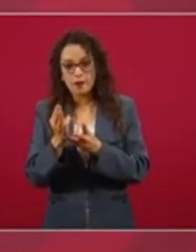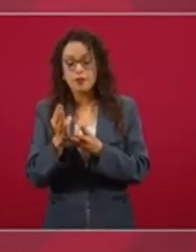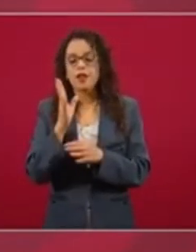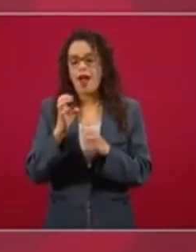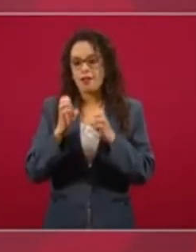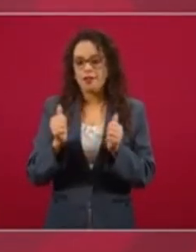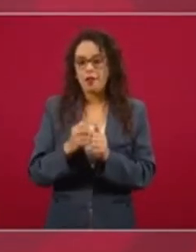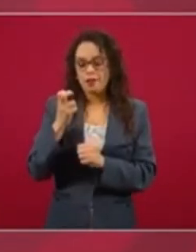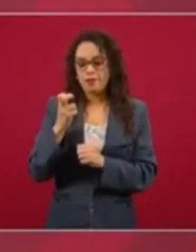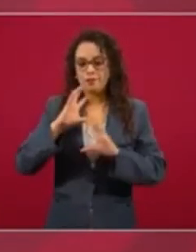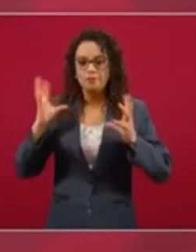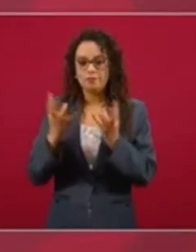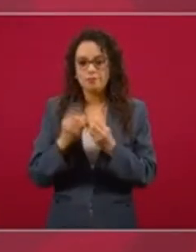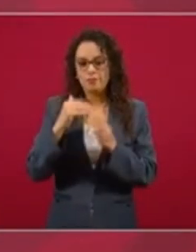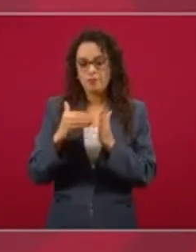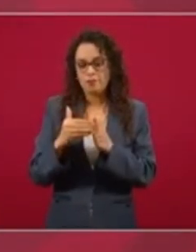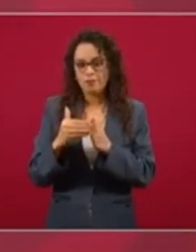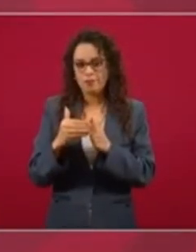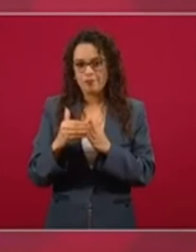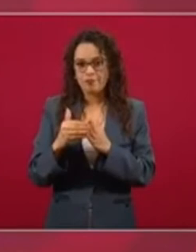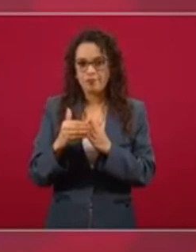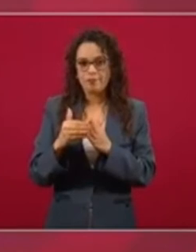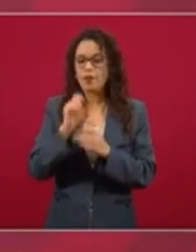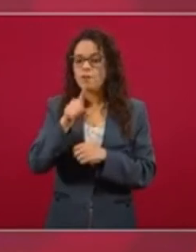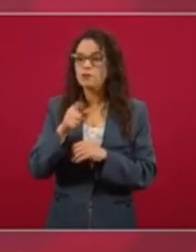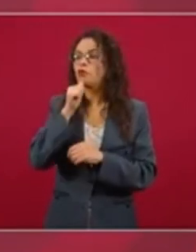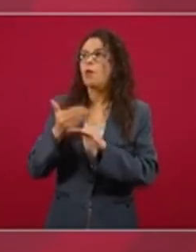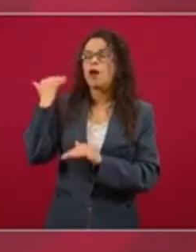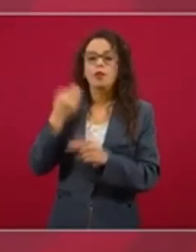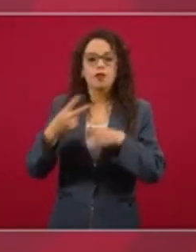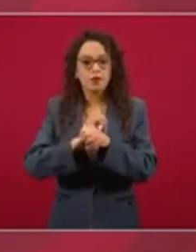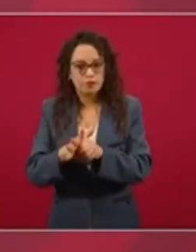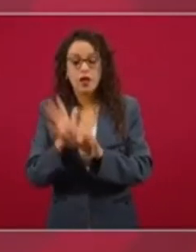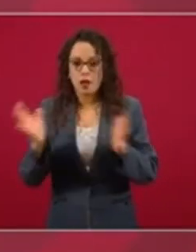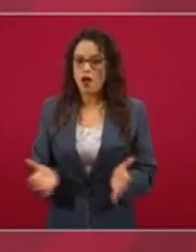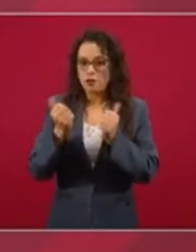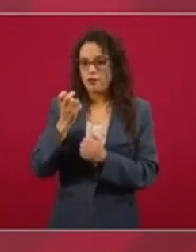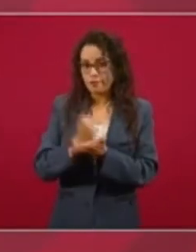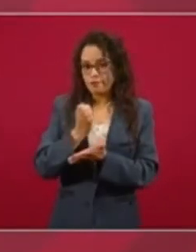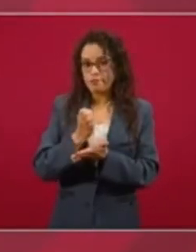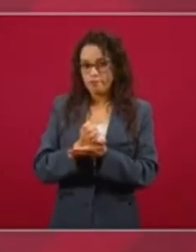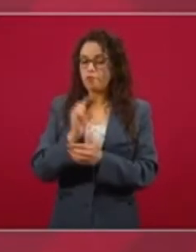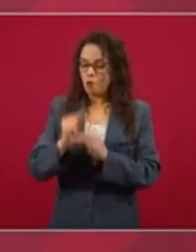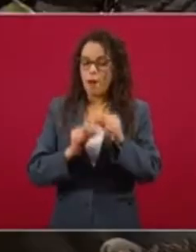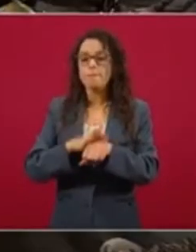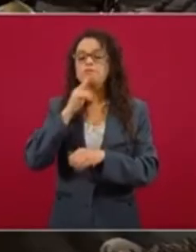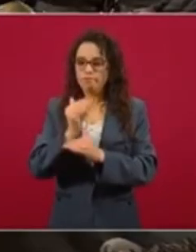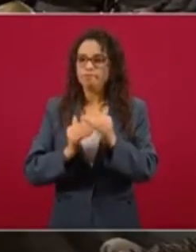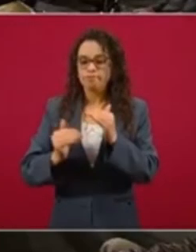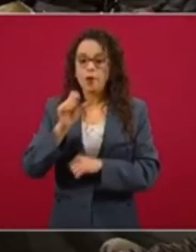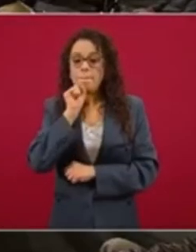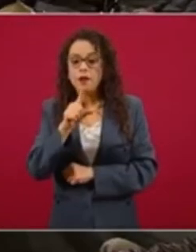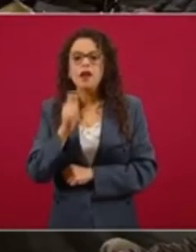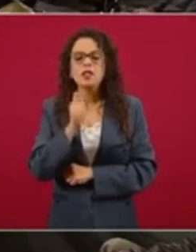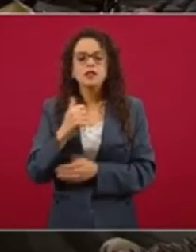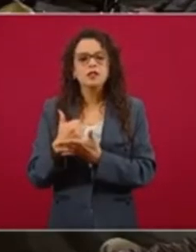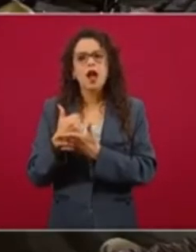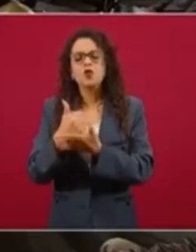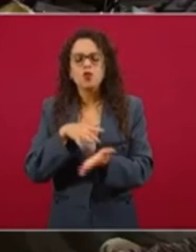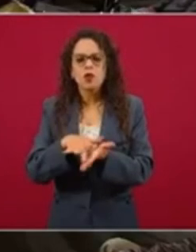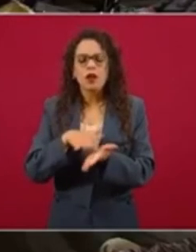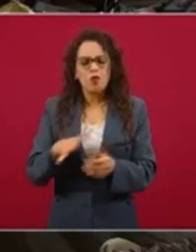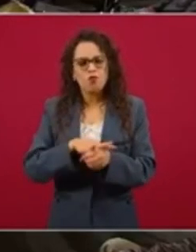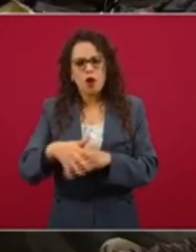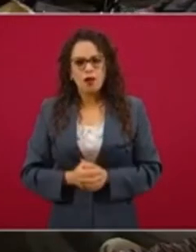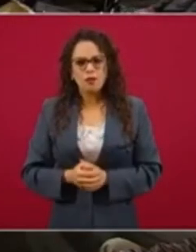mil de antes de la pandemia. O sea, hay una recuperación en lo económico. Y nos ha ayudado mucho, pues